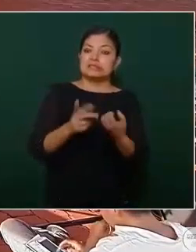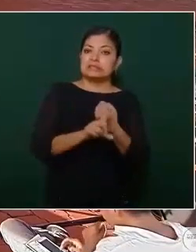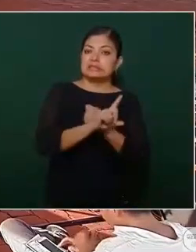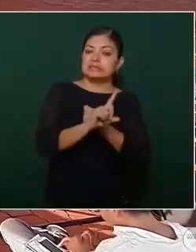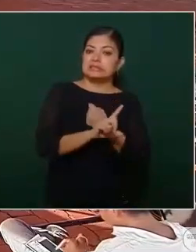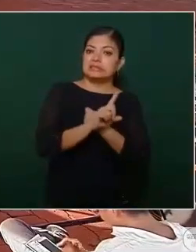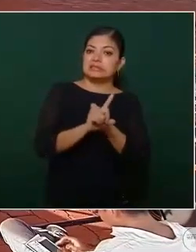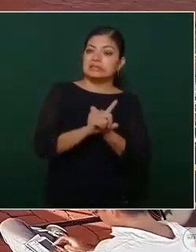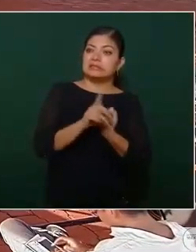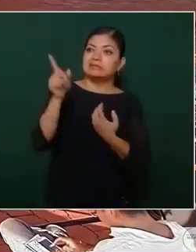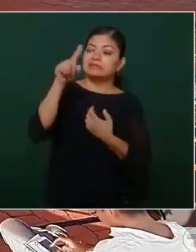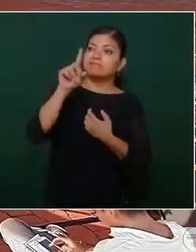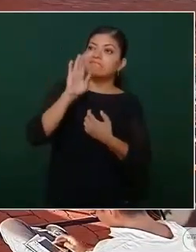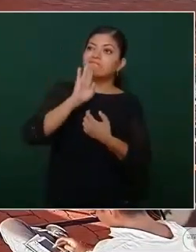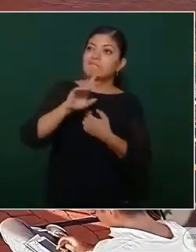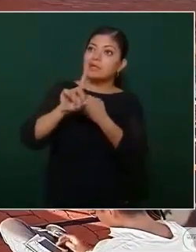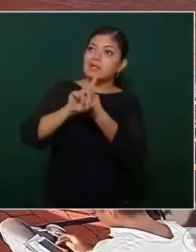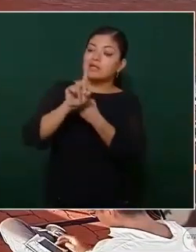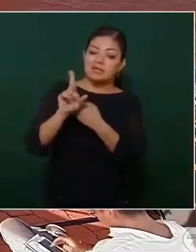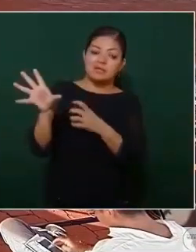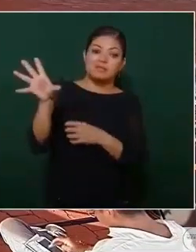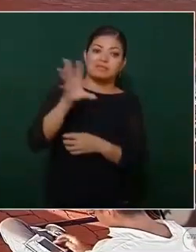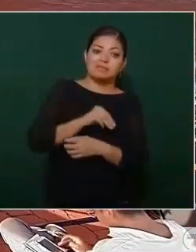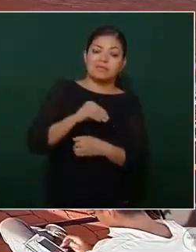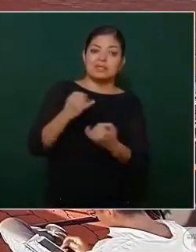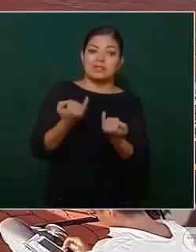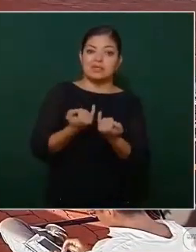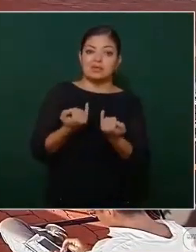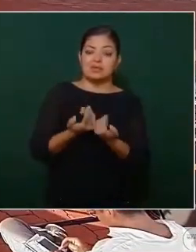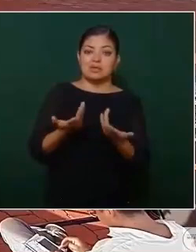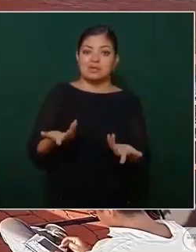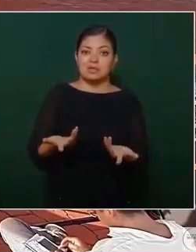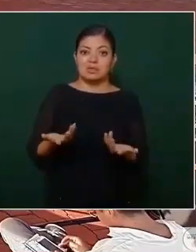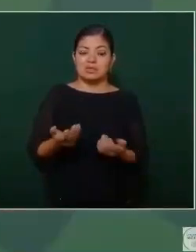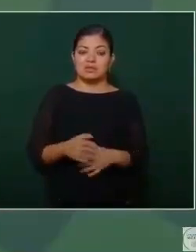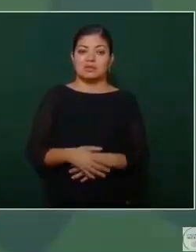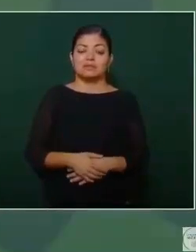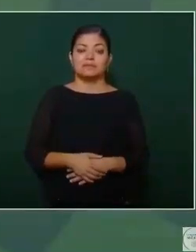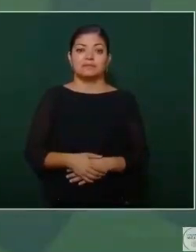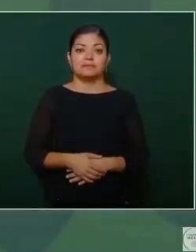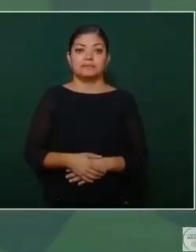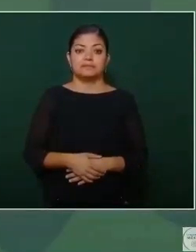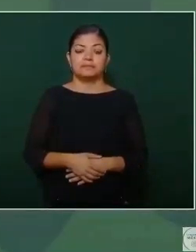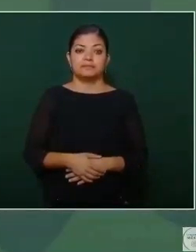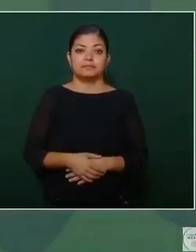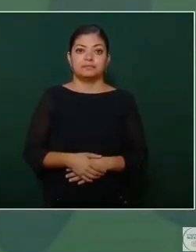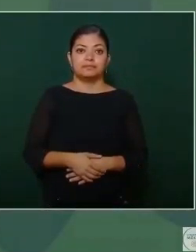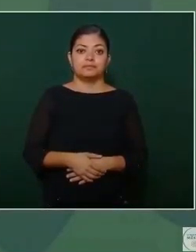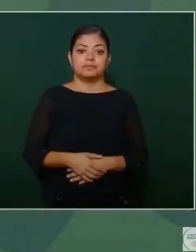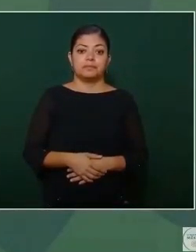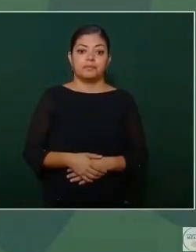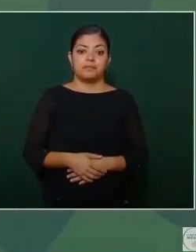Y no hay que descartarlo, porque